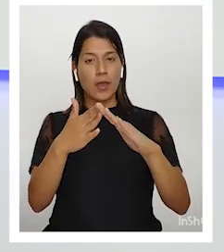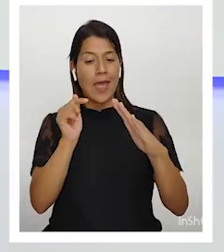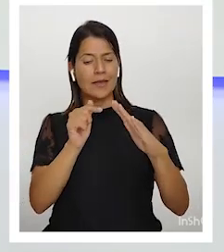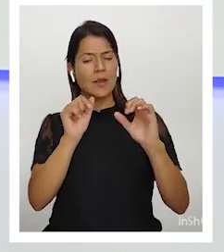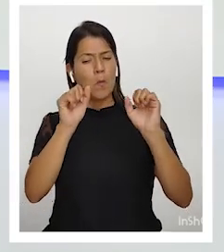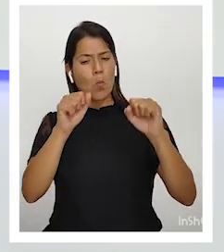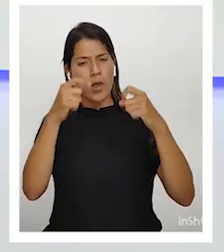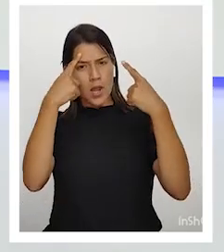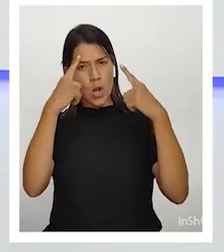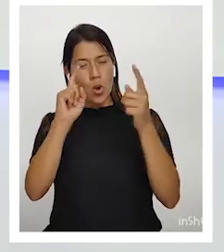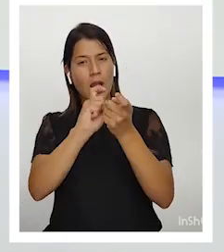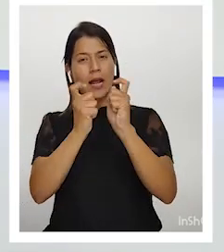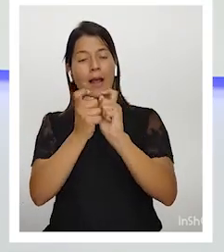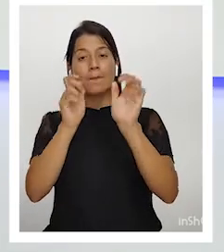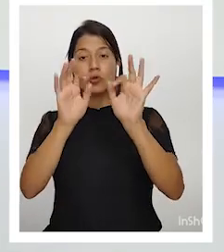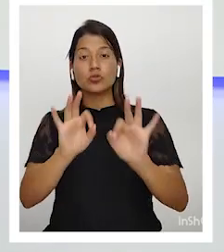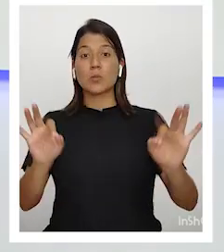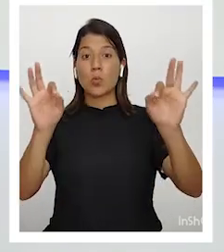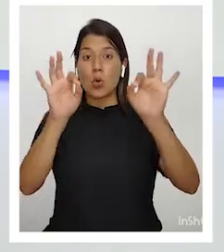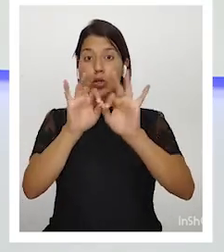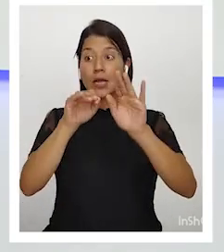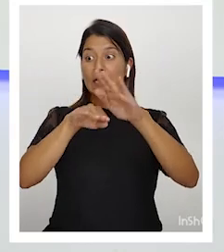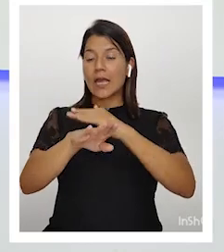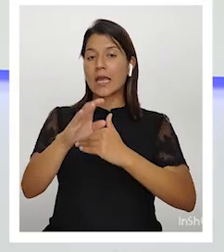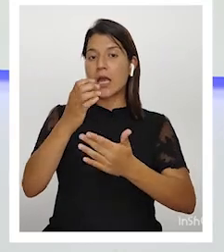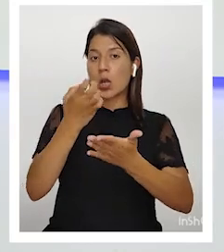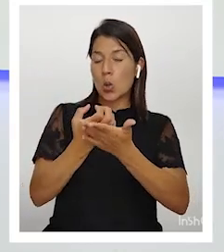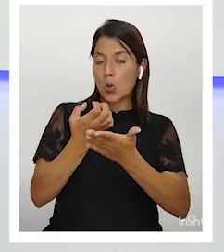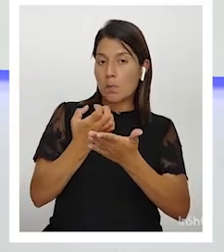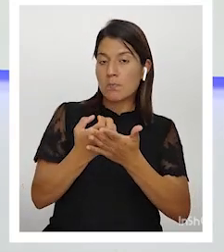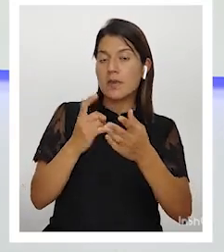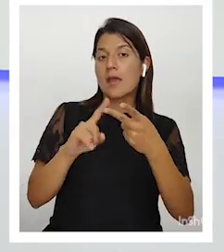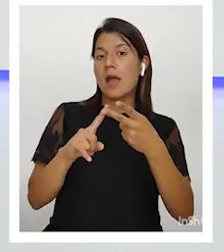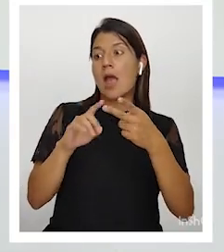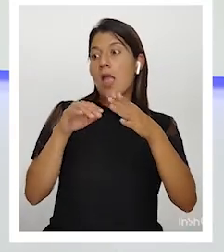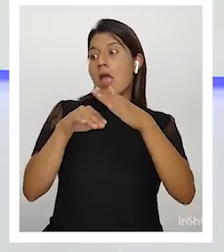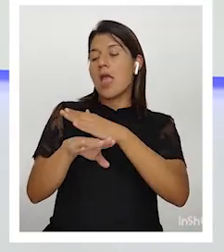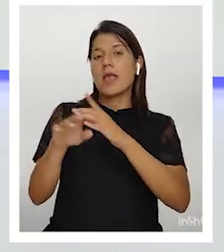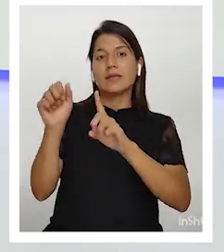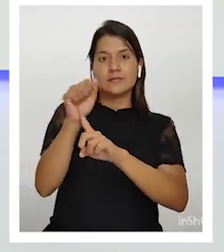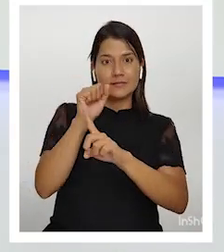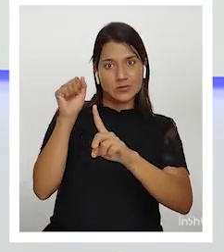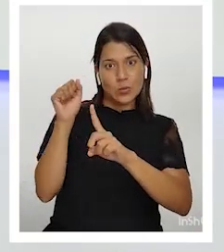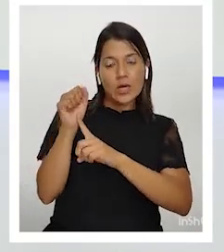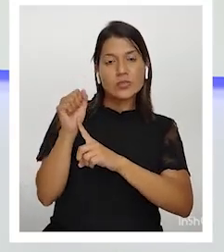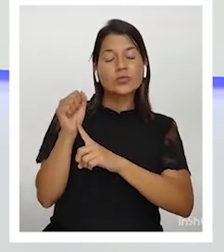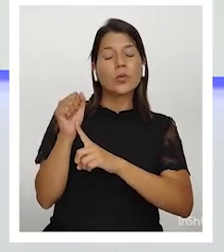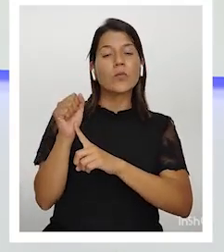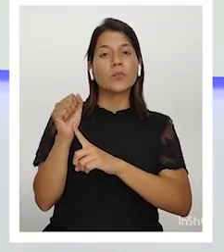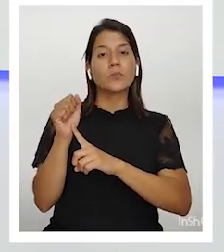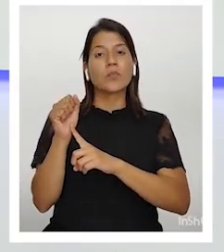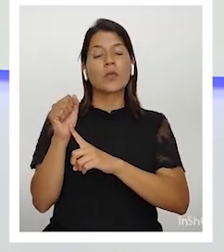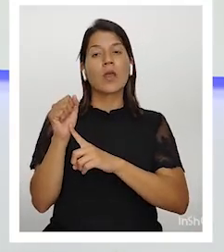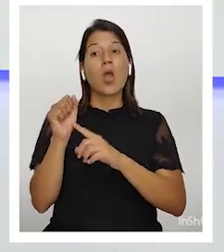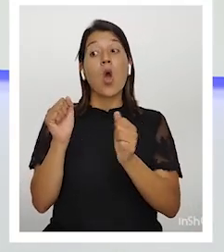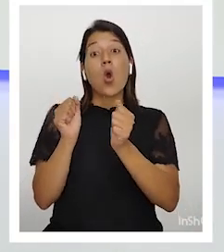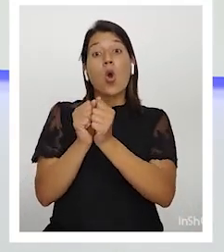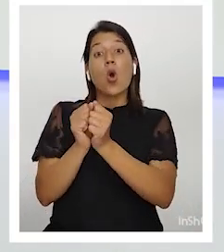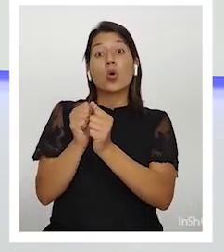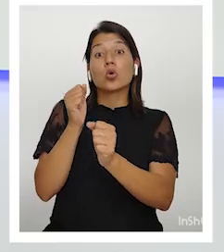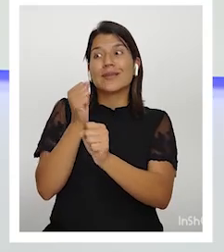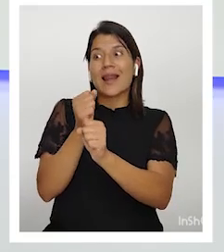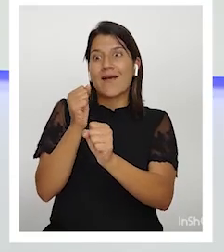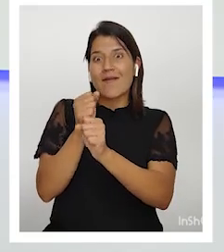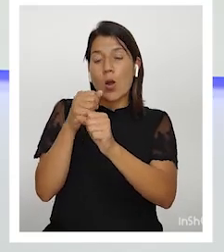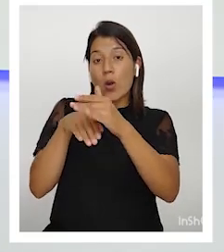cambios importantes en su economía, en su situación, a partir del trabajo